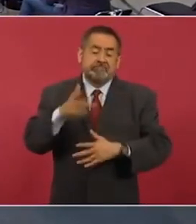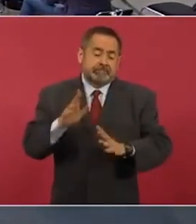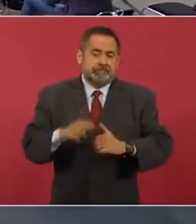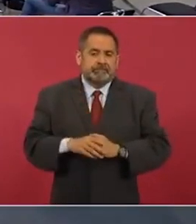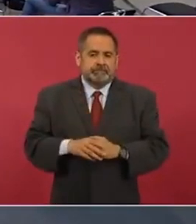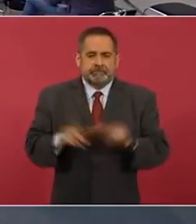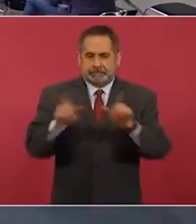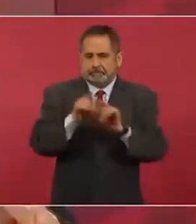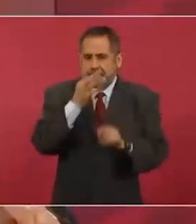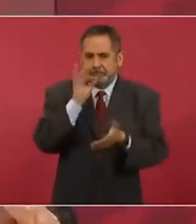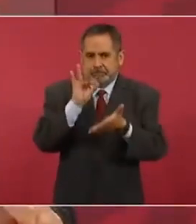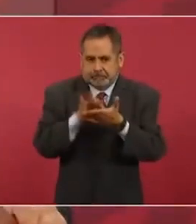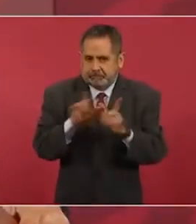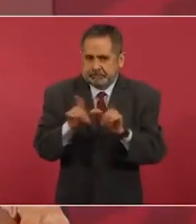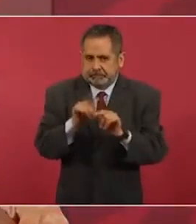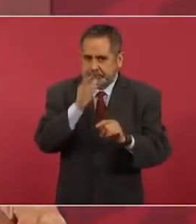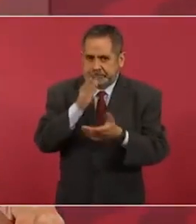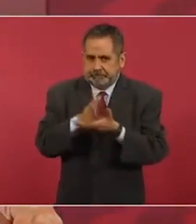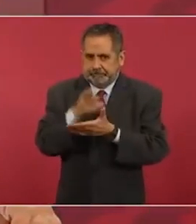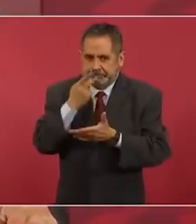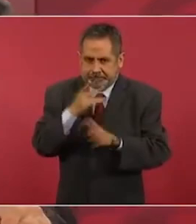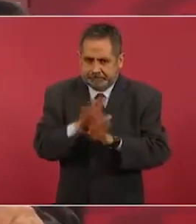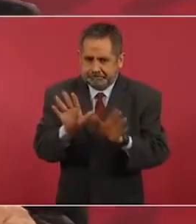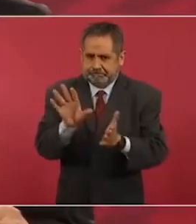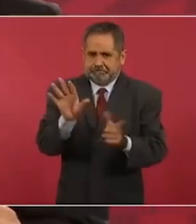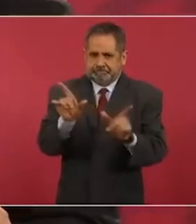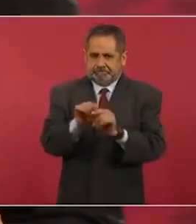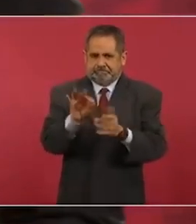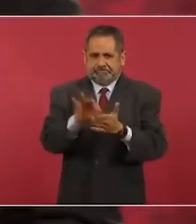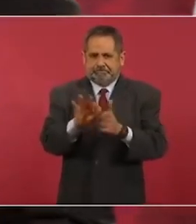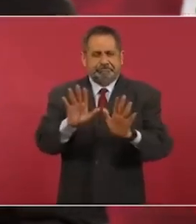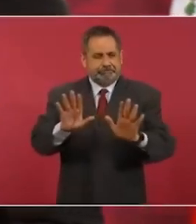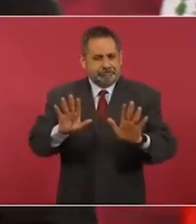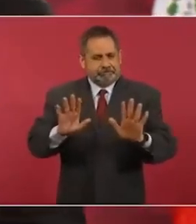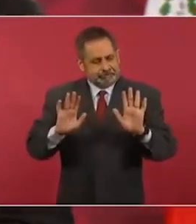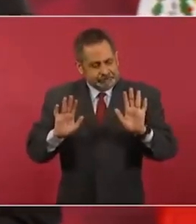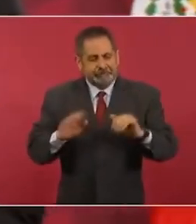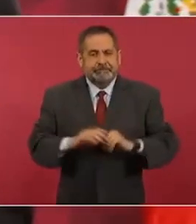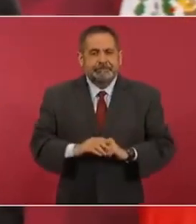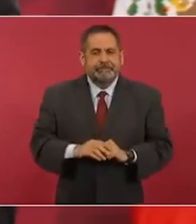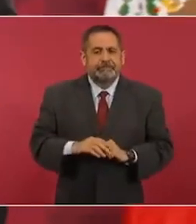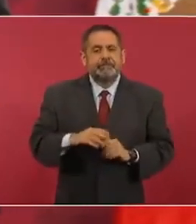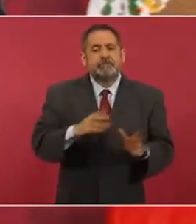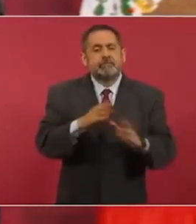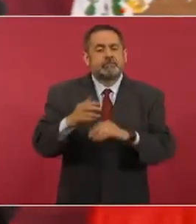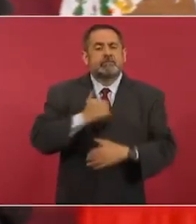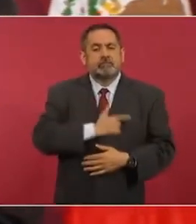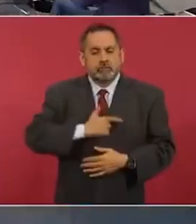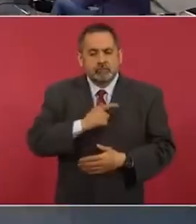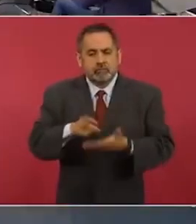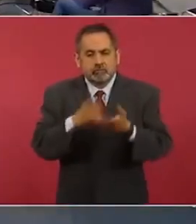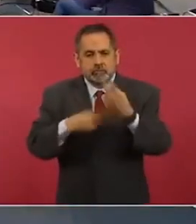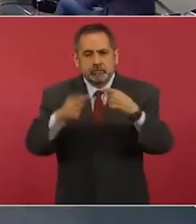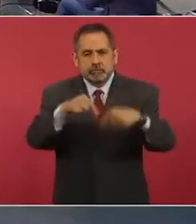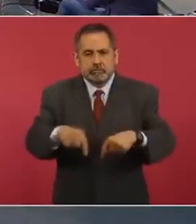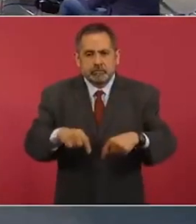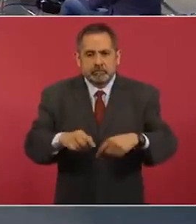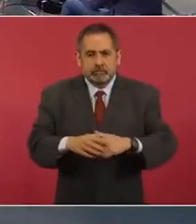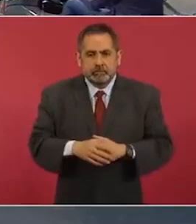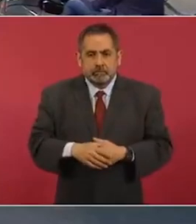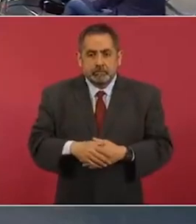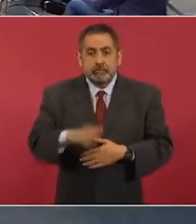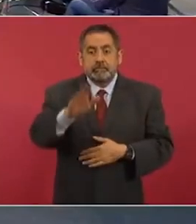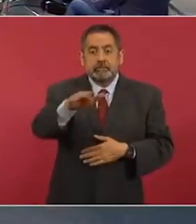Hasta ahí me quedo, pero bueno. Y nos da mucho gusto que estés aquí. Acerca